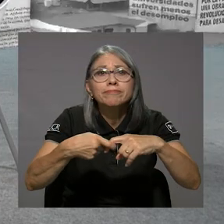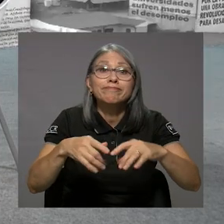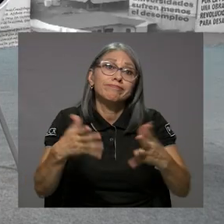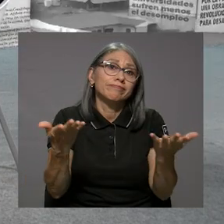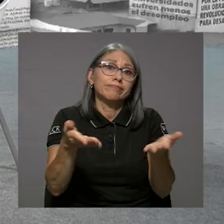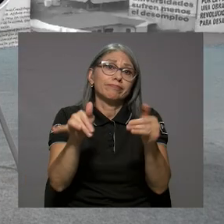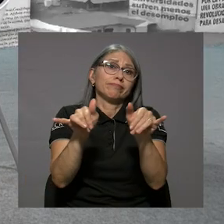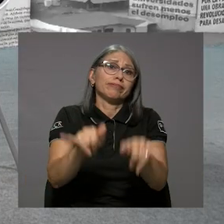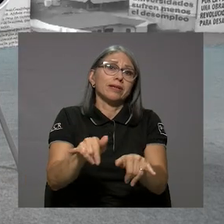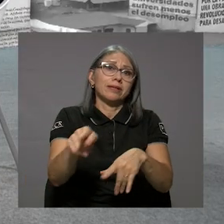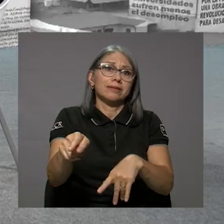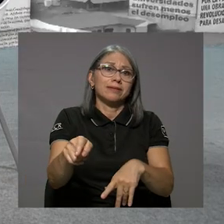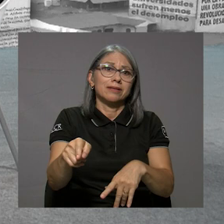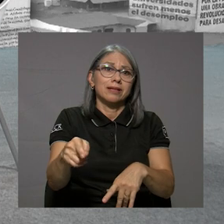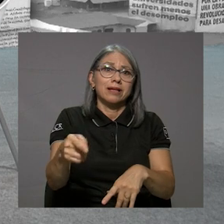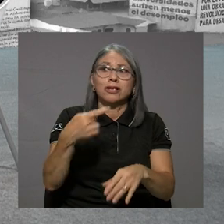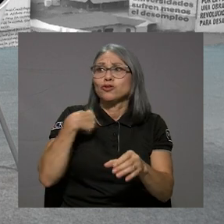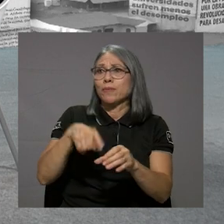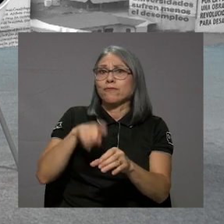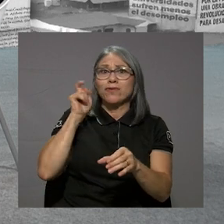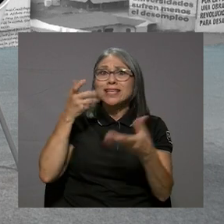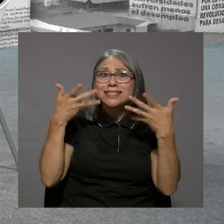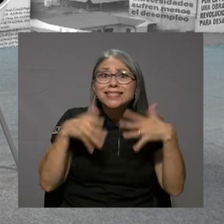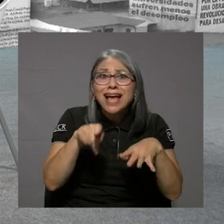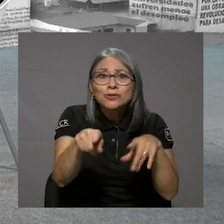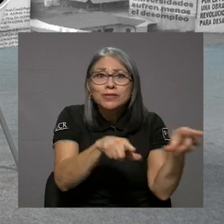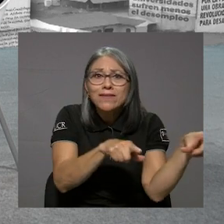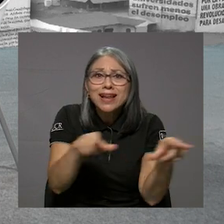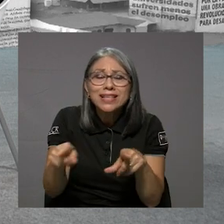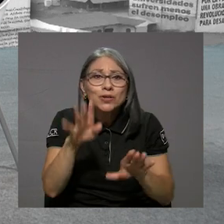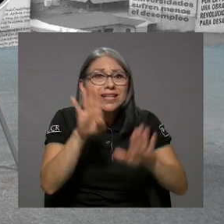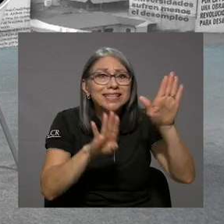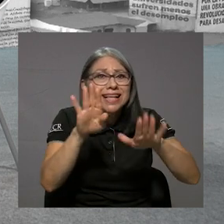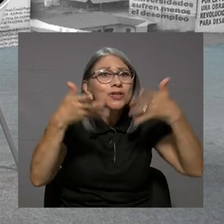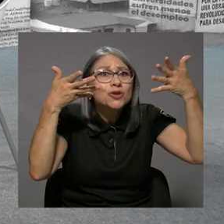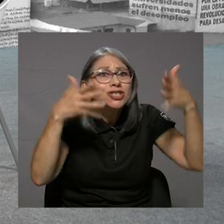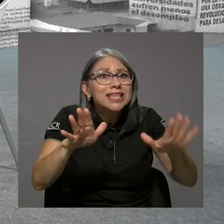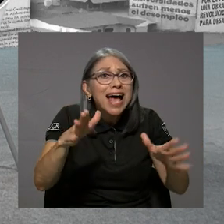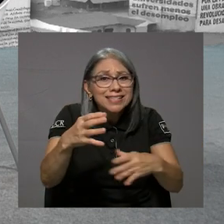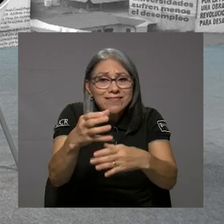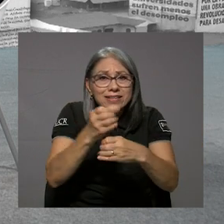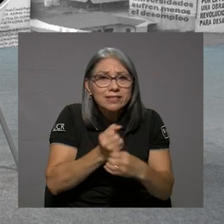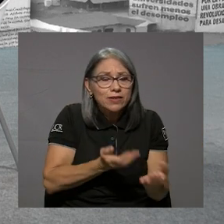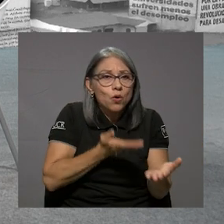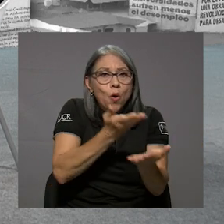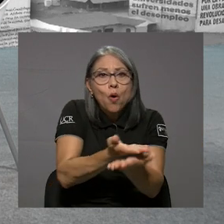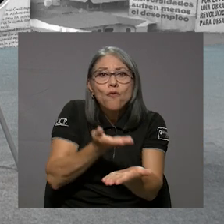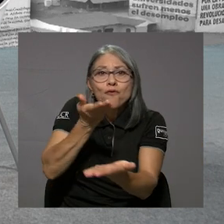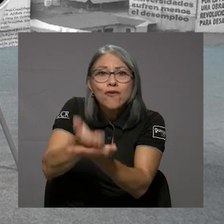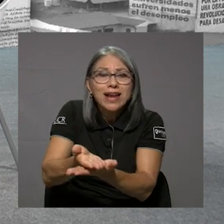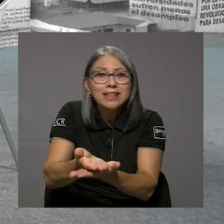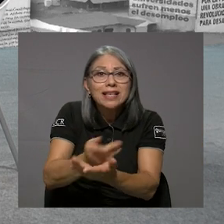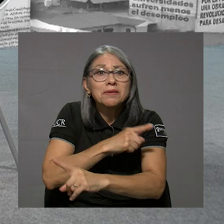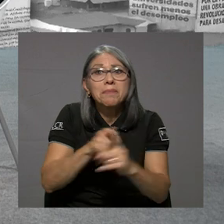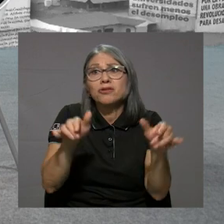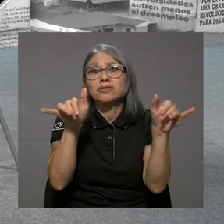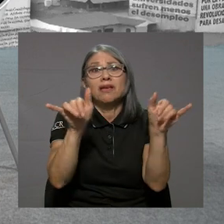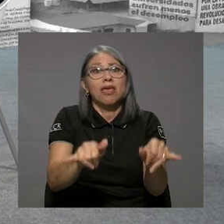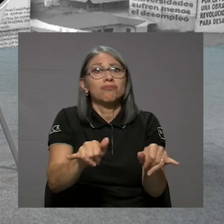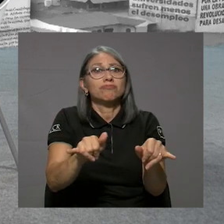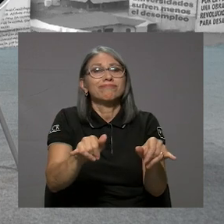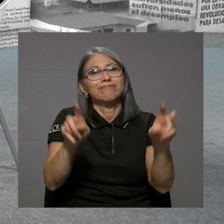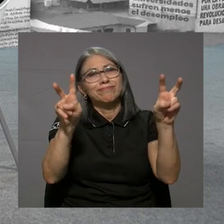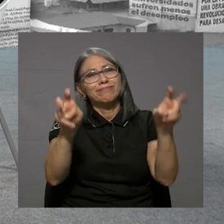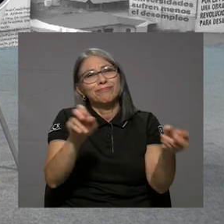Apenas yo me fui, eso estaba en licitación, ya se habían recibido las ofertas, lo dejaron morir. O sea, y es un